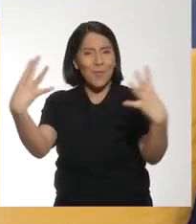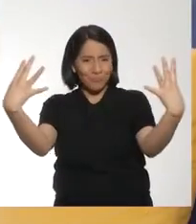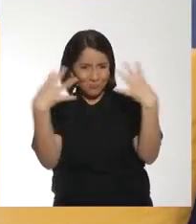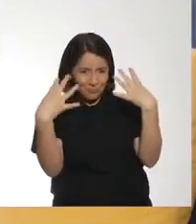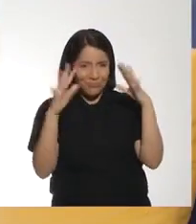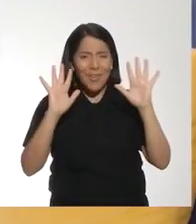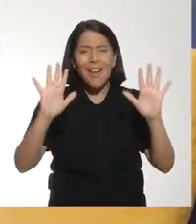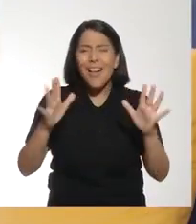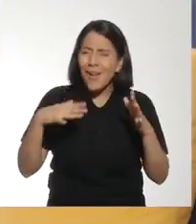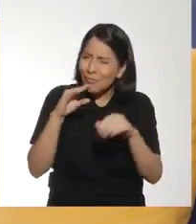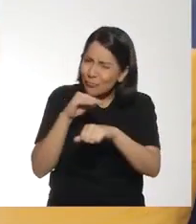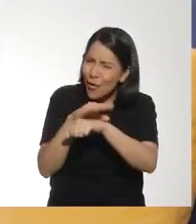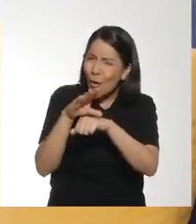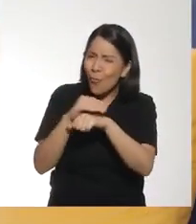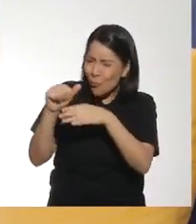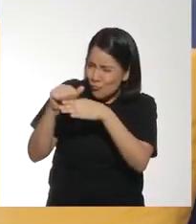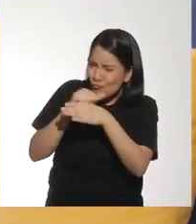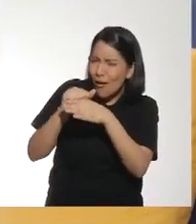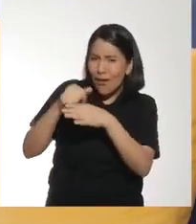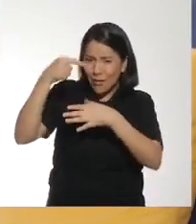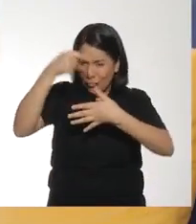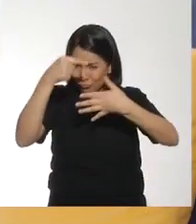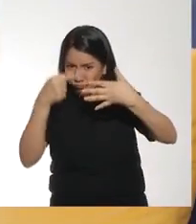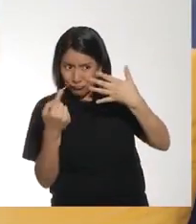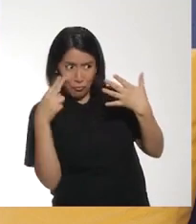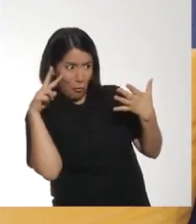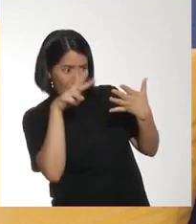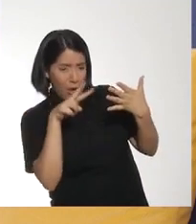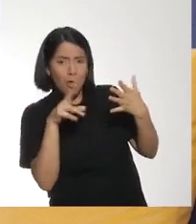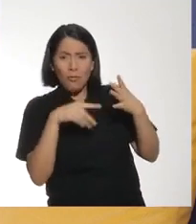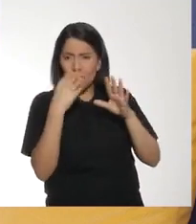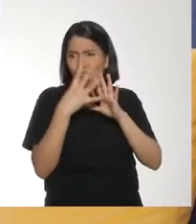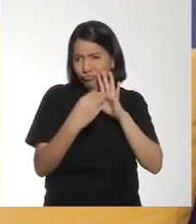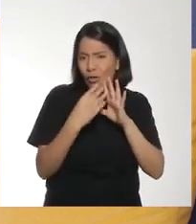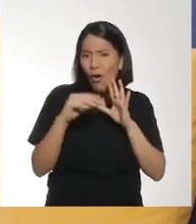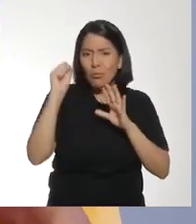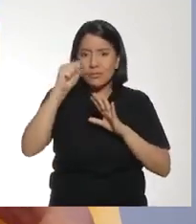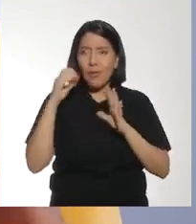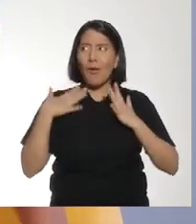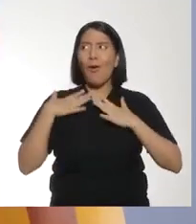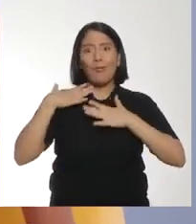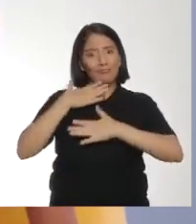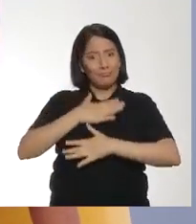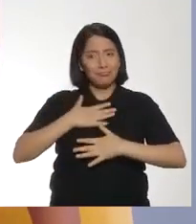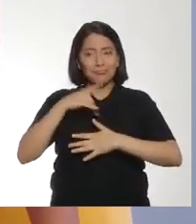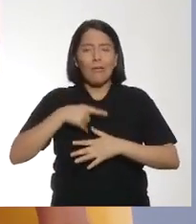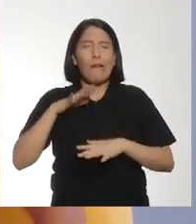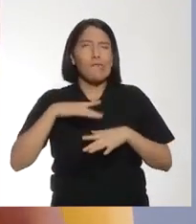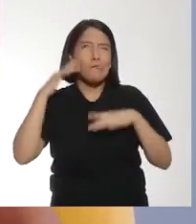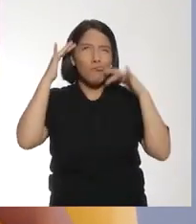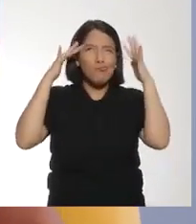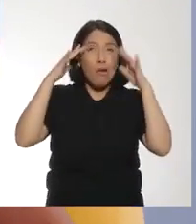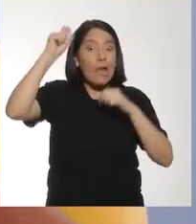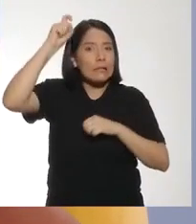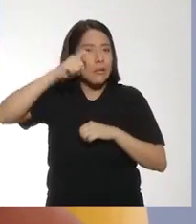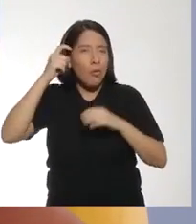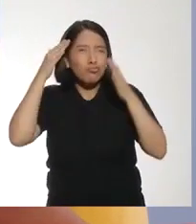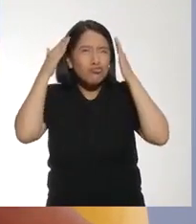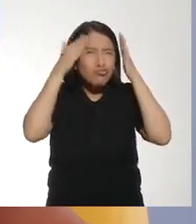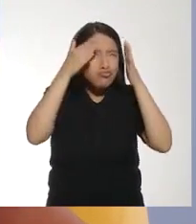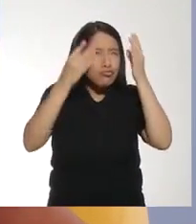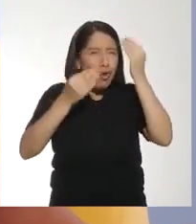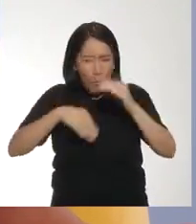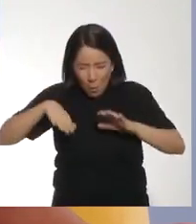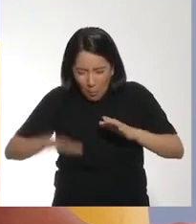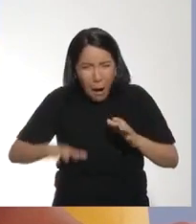amigas y amigos Que nos ven desde casa Les recomiendo totalmente Practicar en casa Todo lo que han visto hoy Obvio Fue increíble Eso sí Debíamos